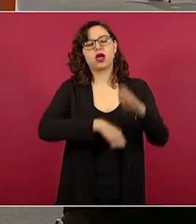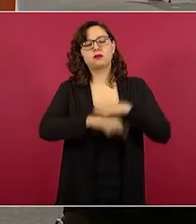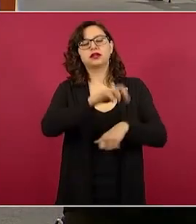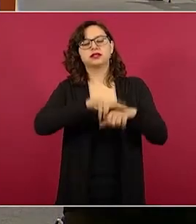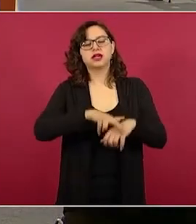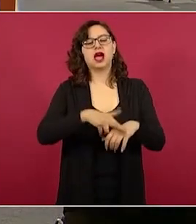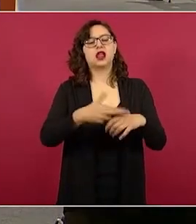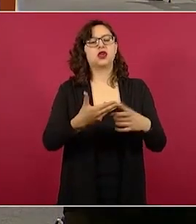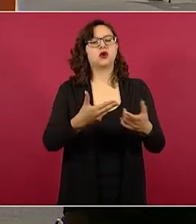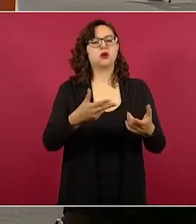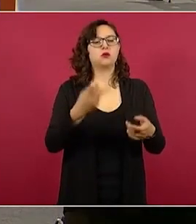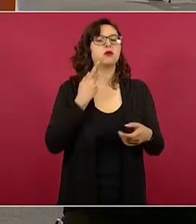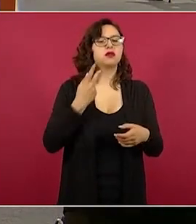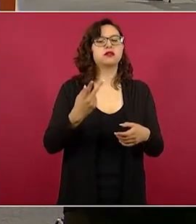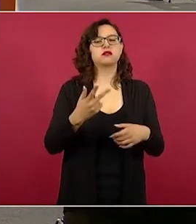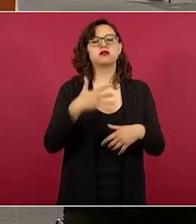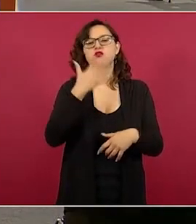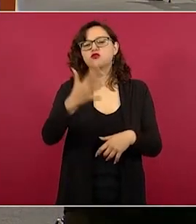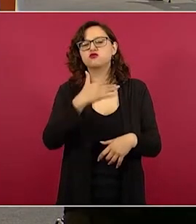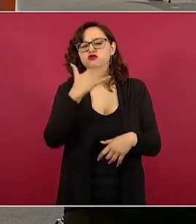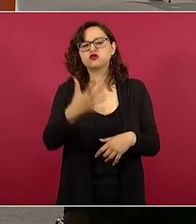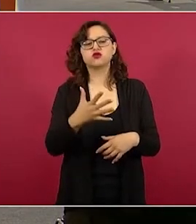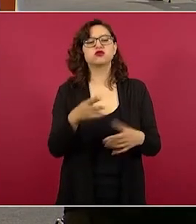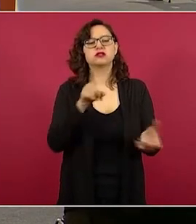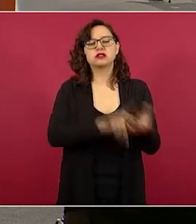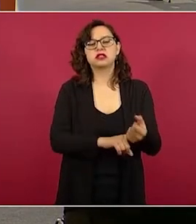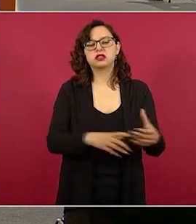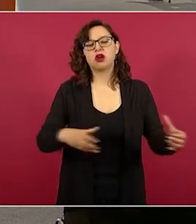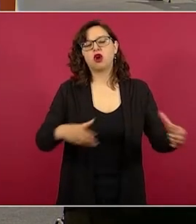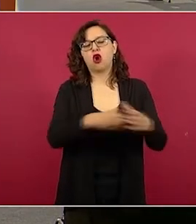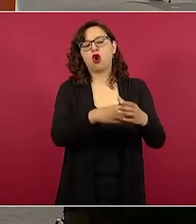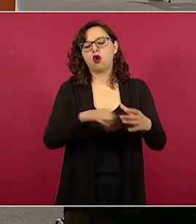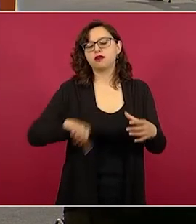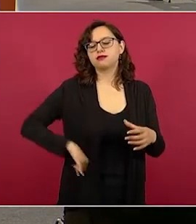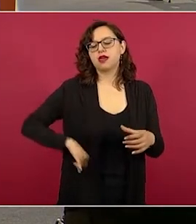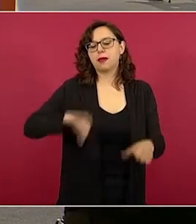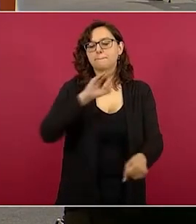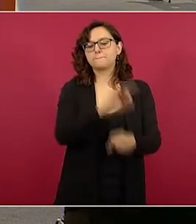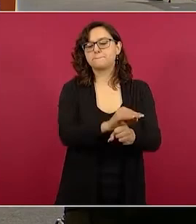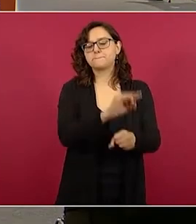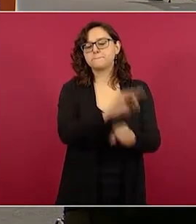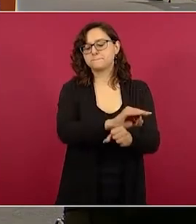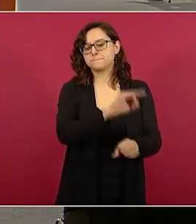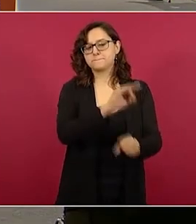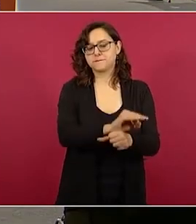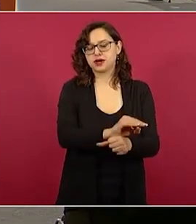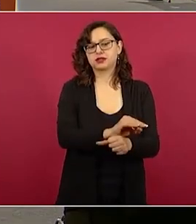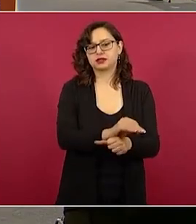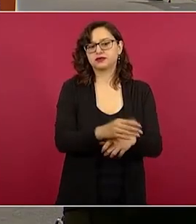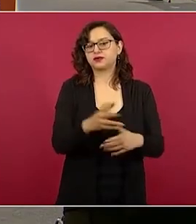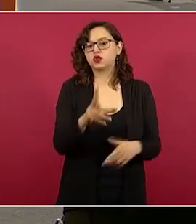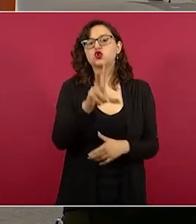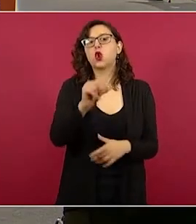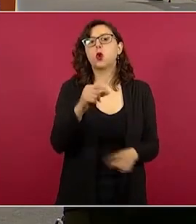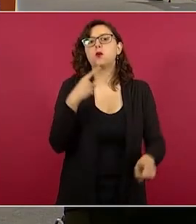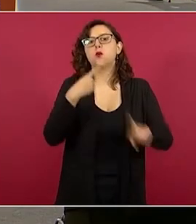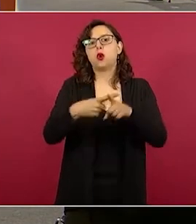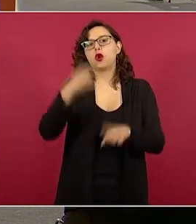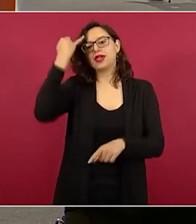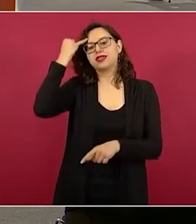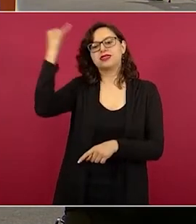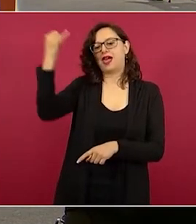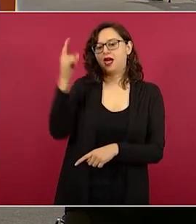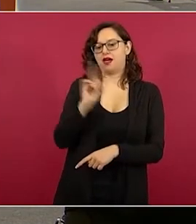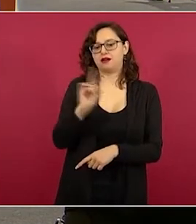creados. No sólo es la manera de pensar, sino el